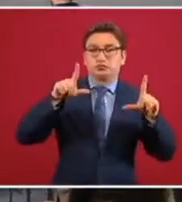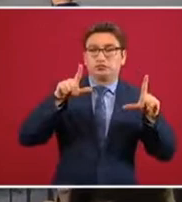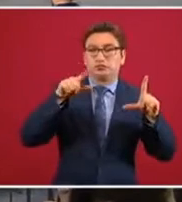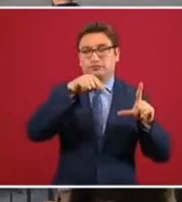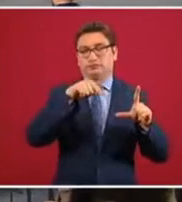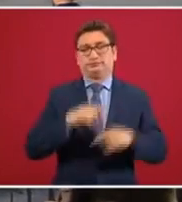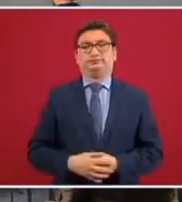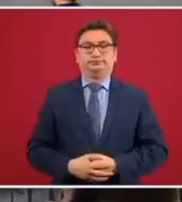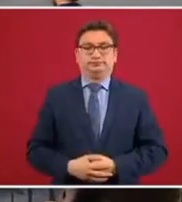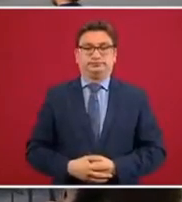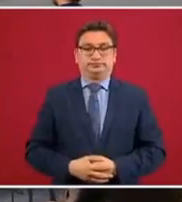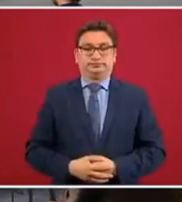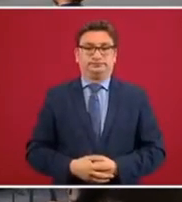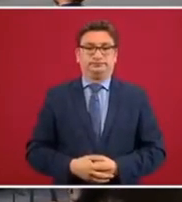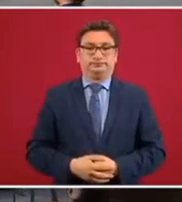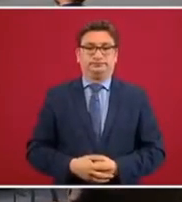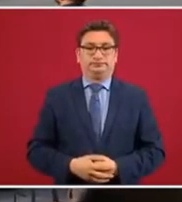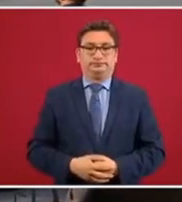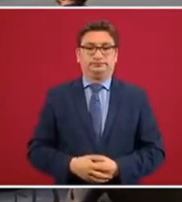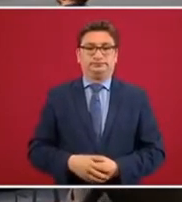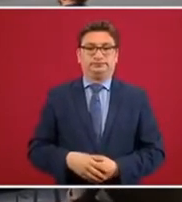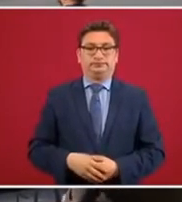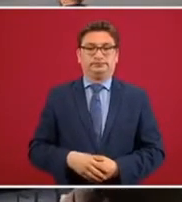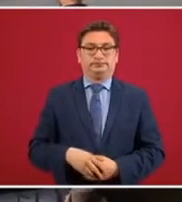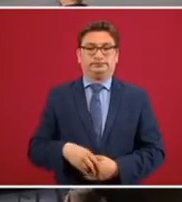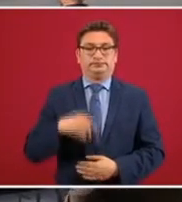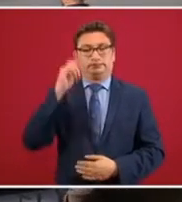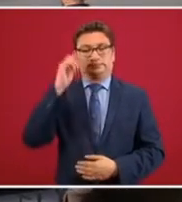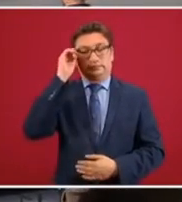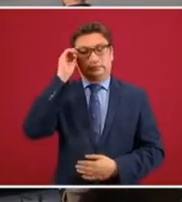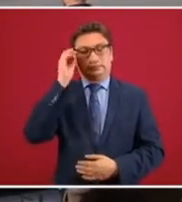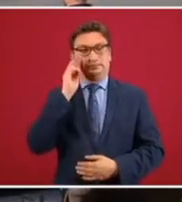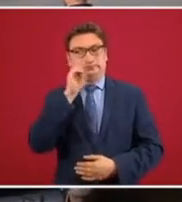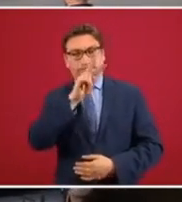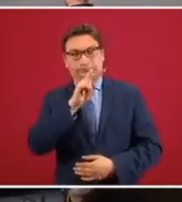ahí está,